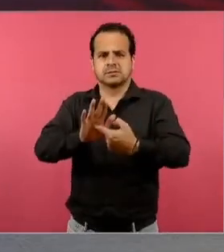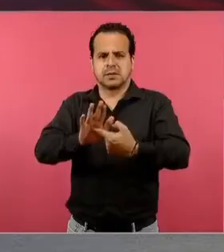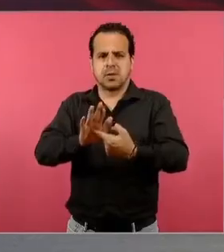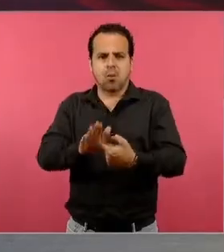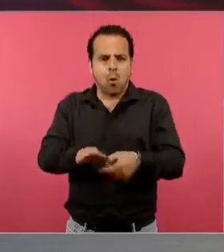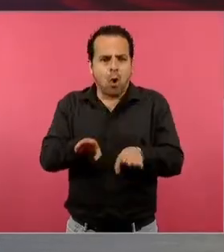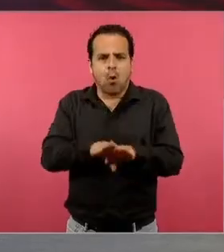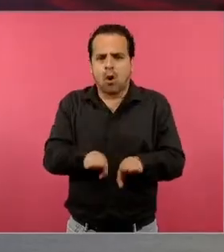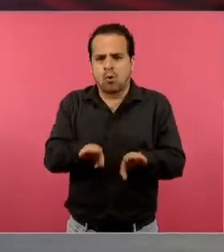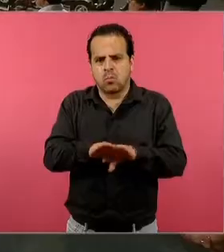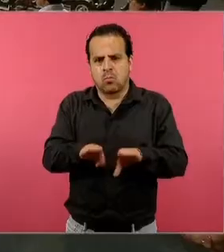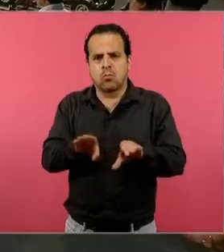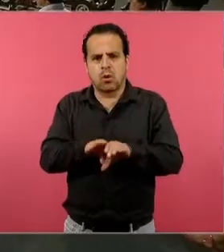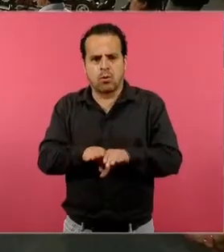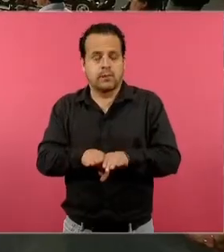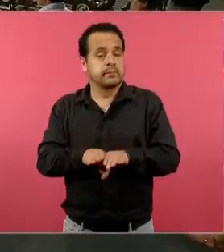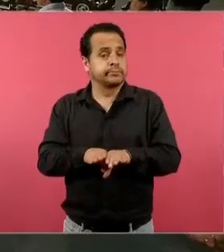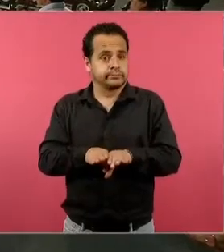¿cómo le llamamos?